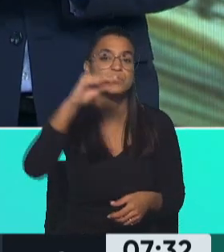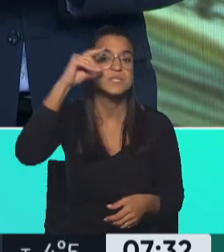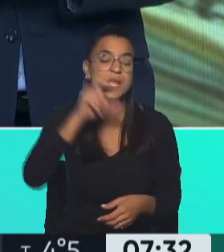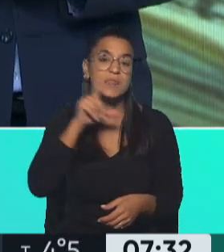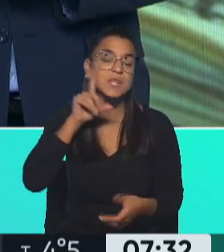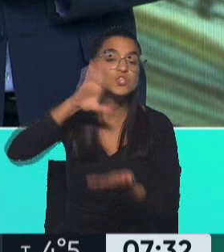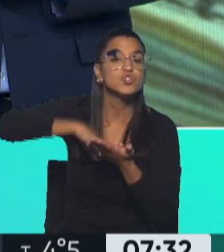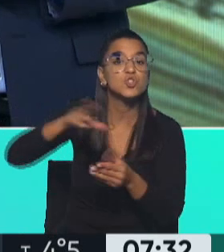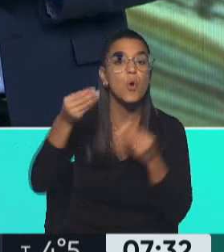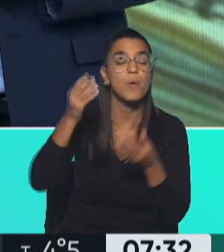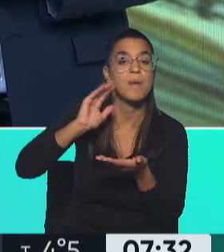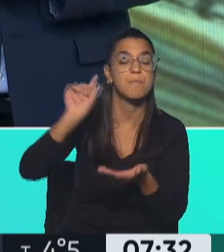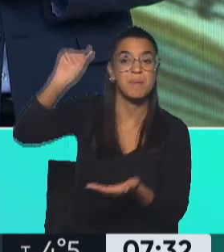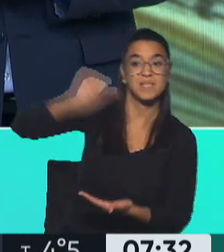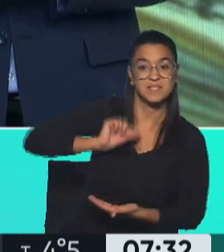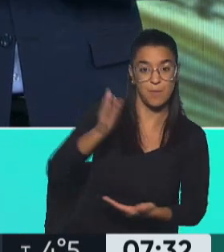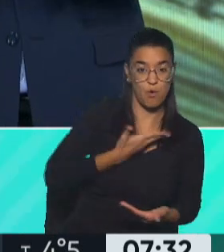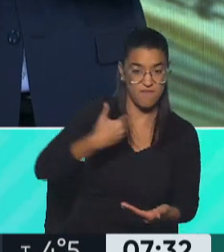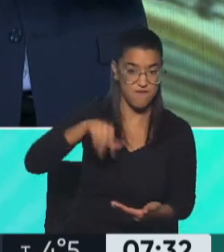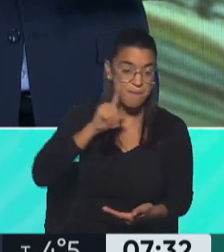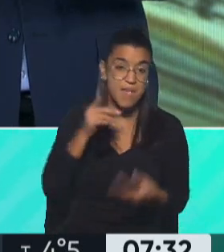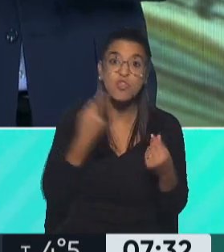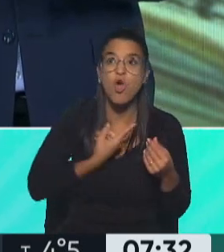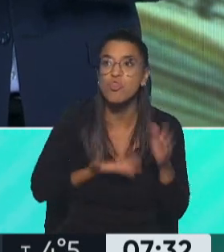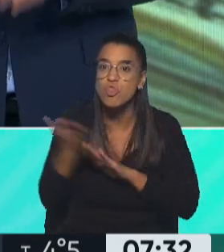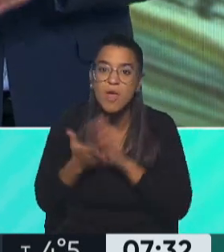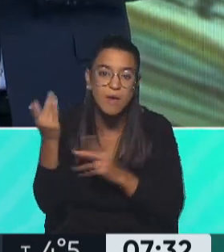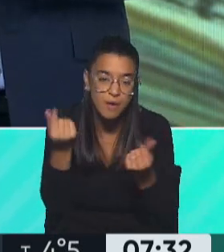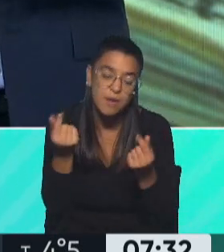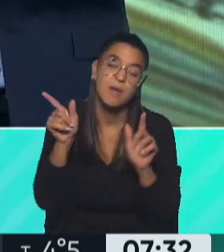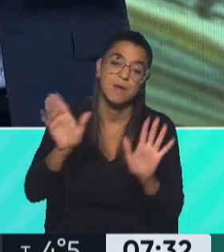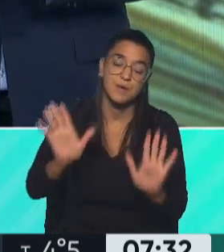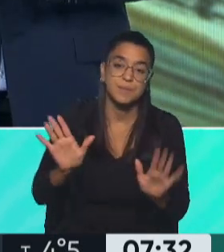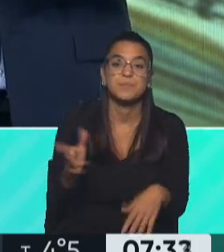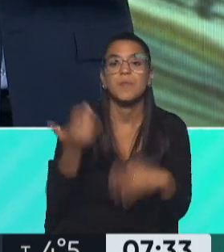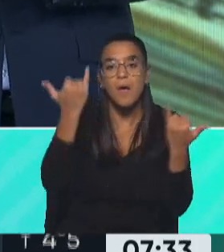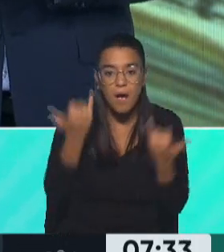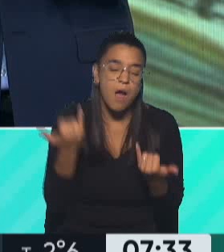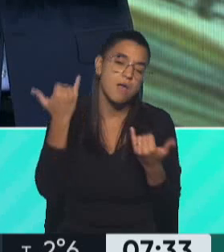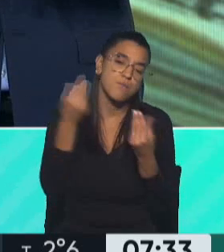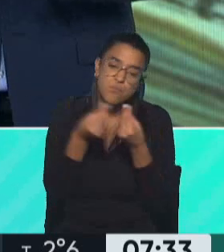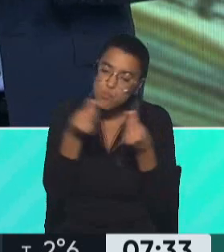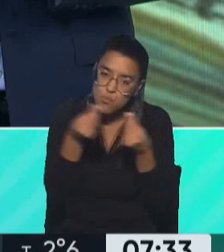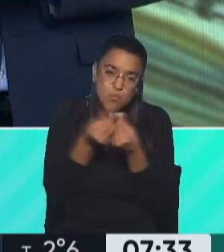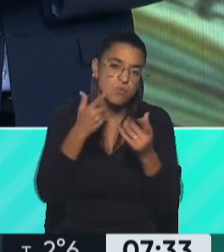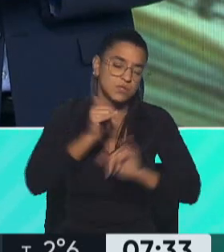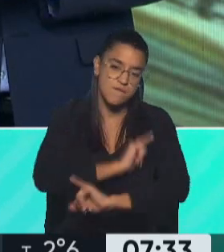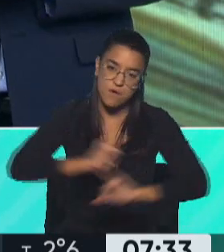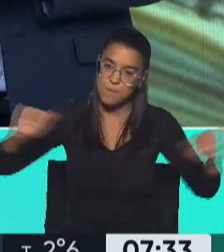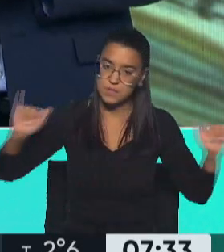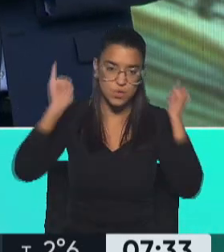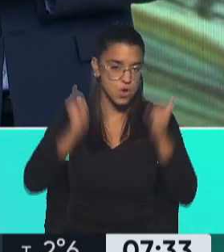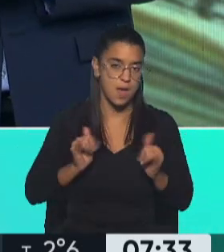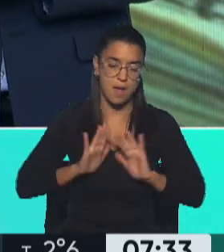destino del préstamo del Fondo Monetario Internacional es todavía parcial, hay teras y teras, es decir, mucha cantidad de